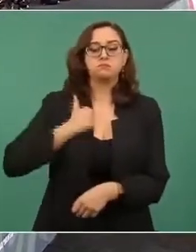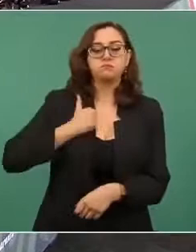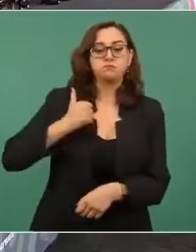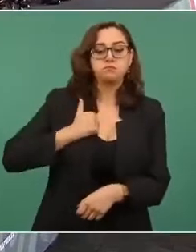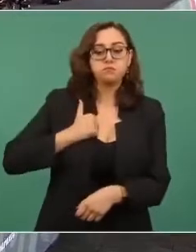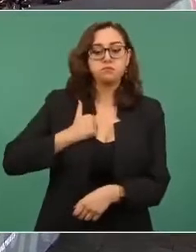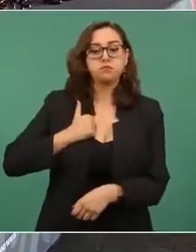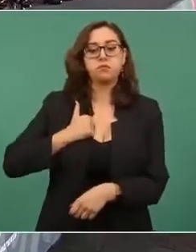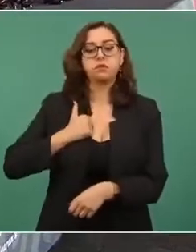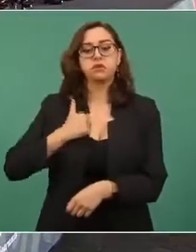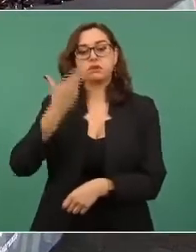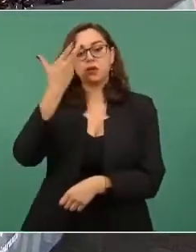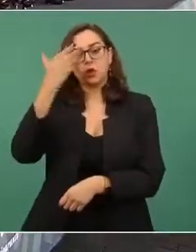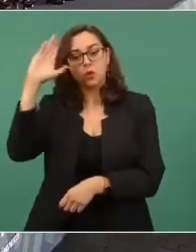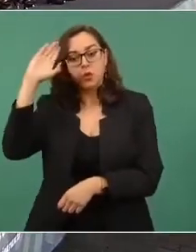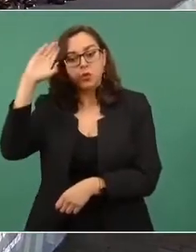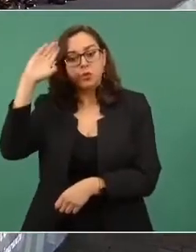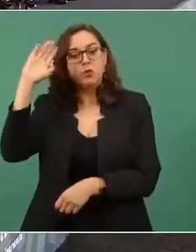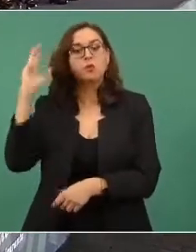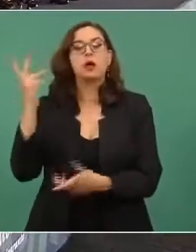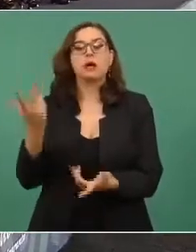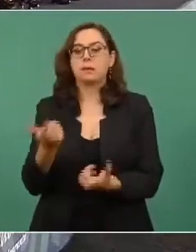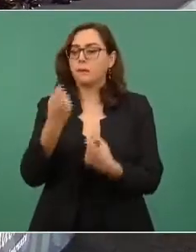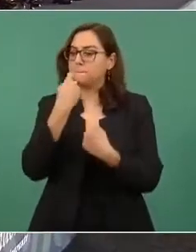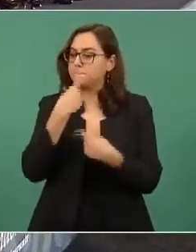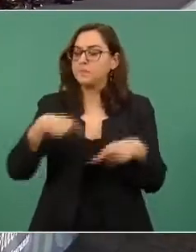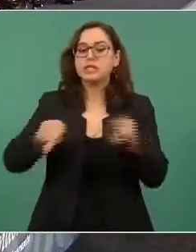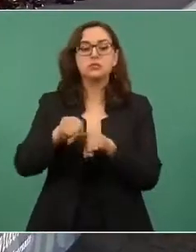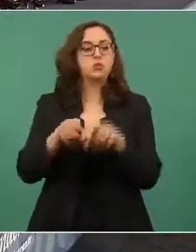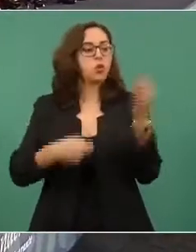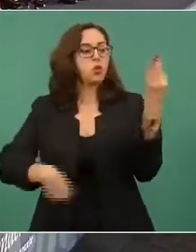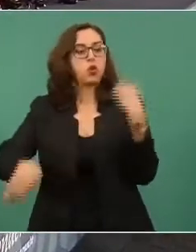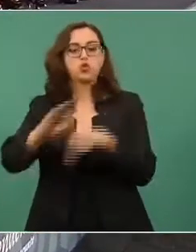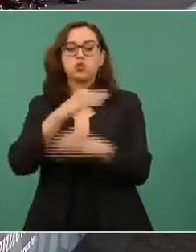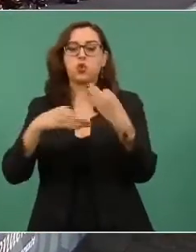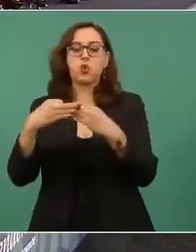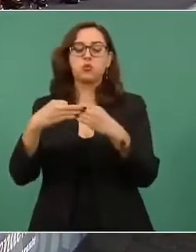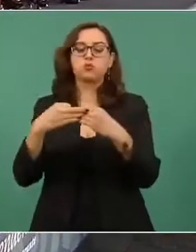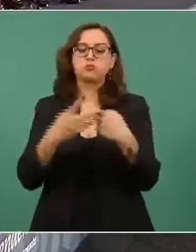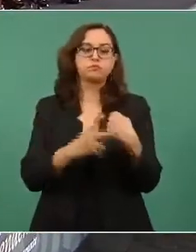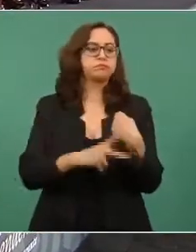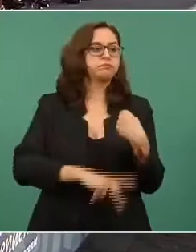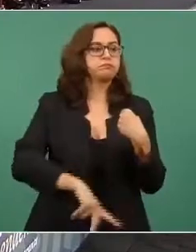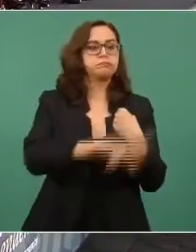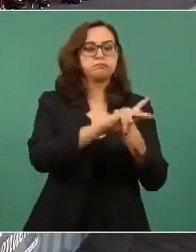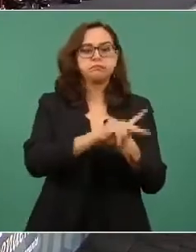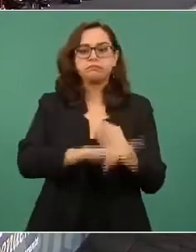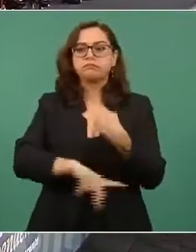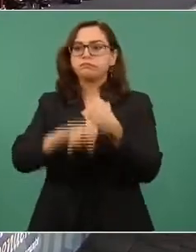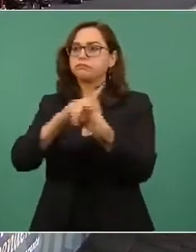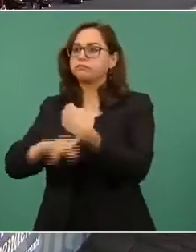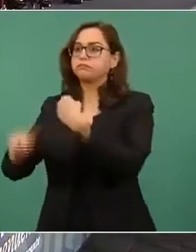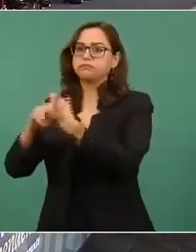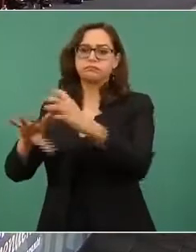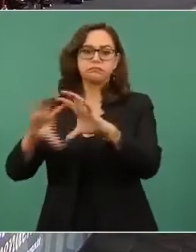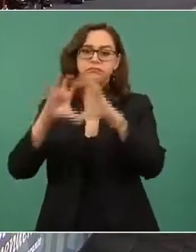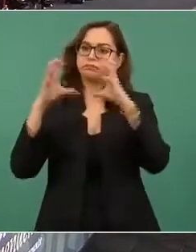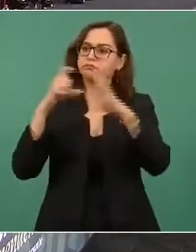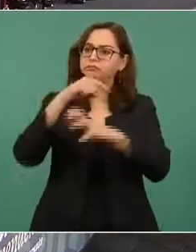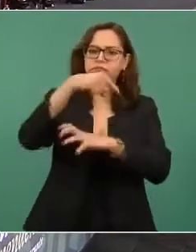Cuba y con todos los países del mundo.